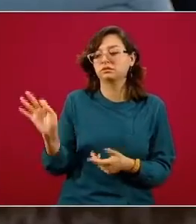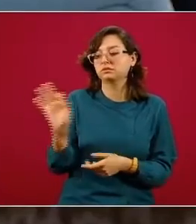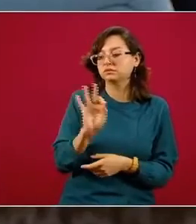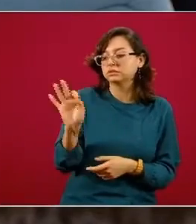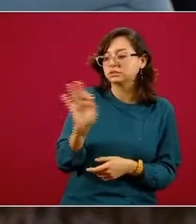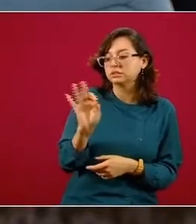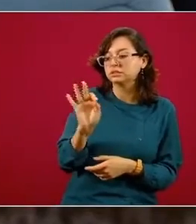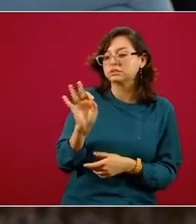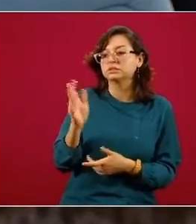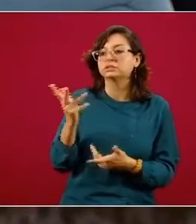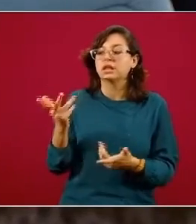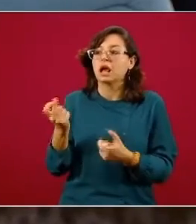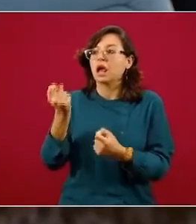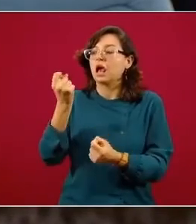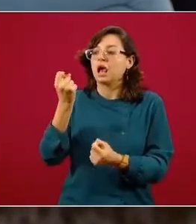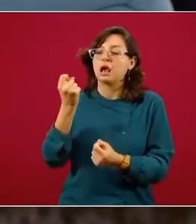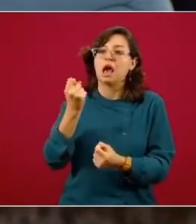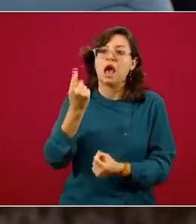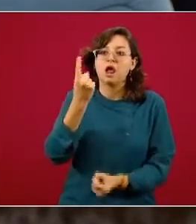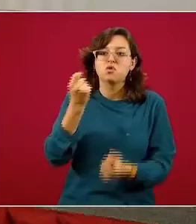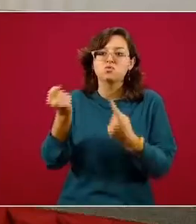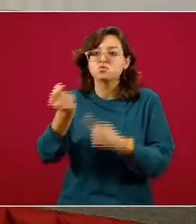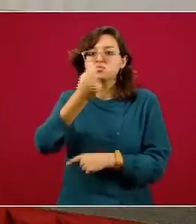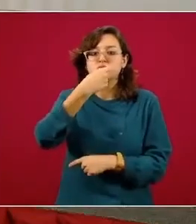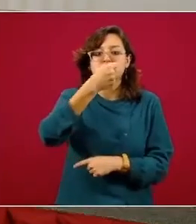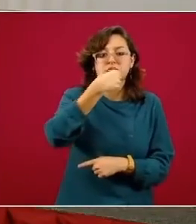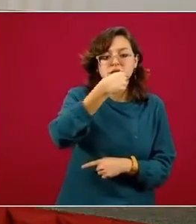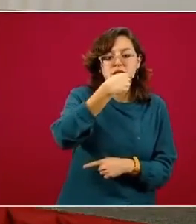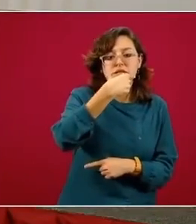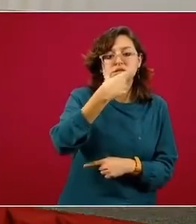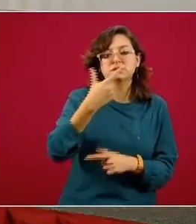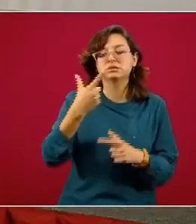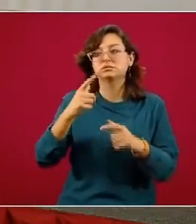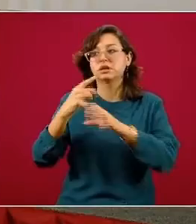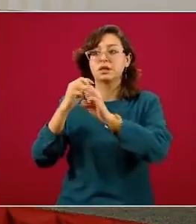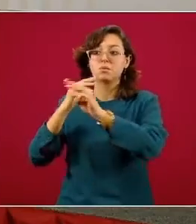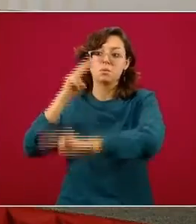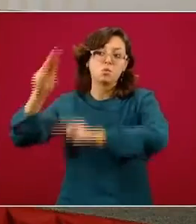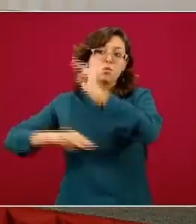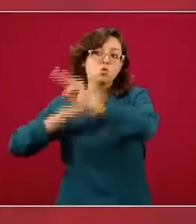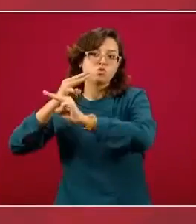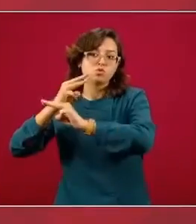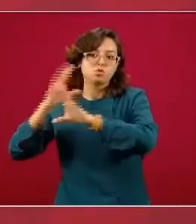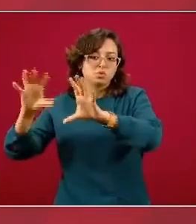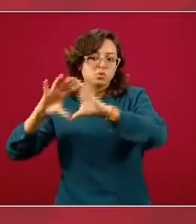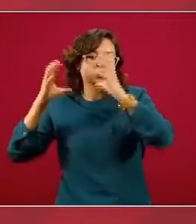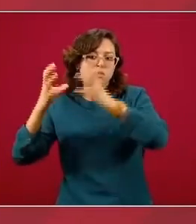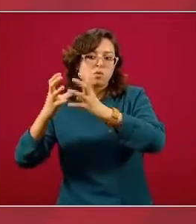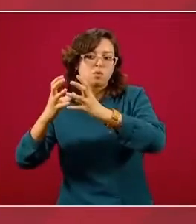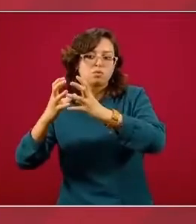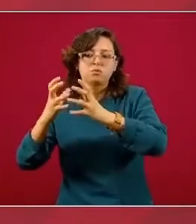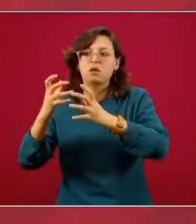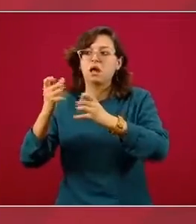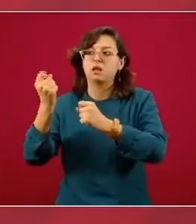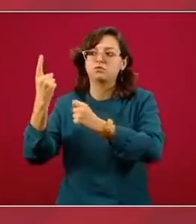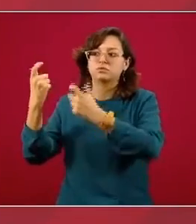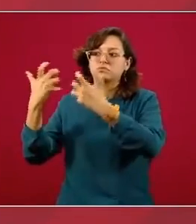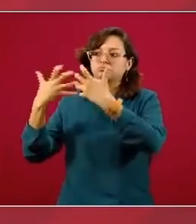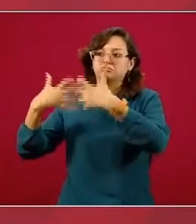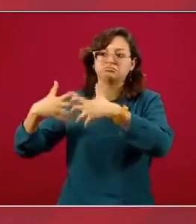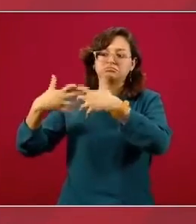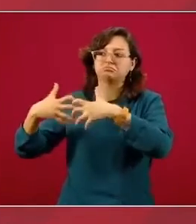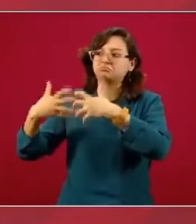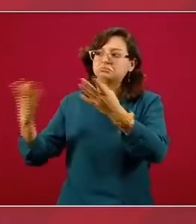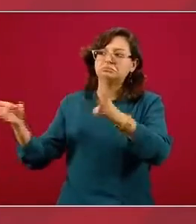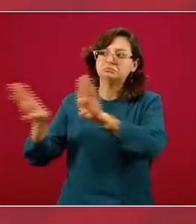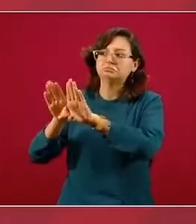los mercados globales, poco ocurrió en los mercados nacionales, pero en los mercados globales se afectaron también por la